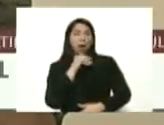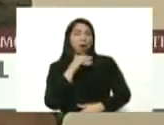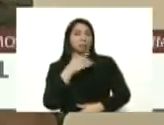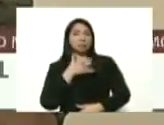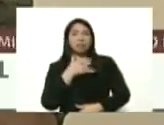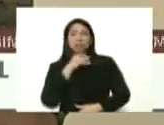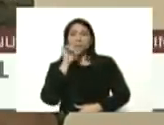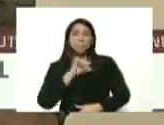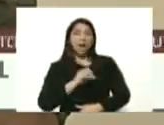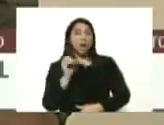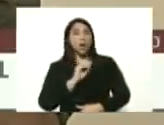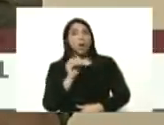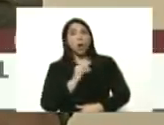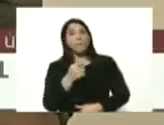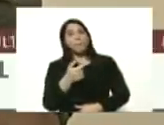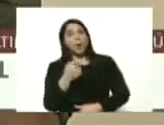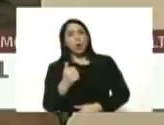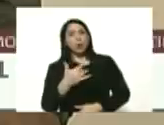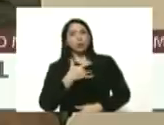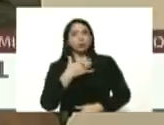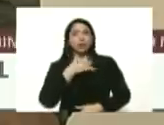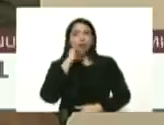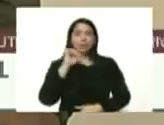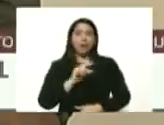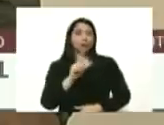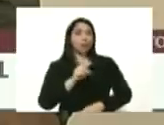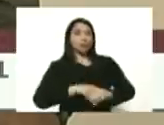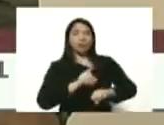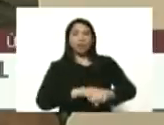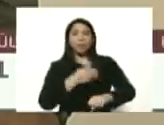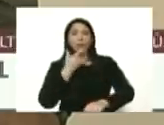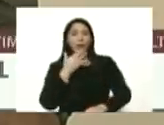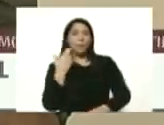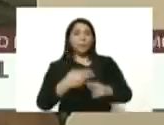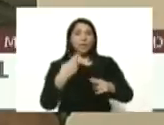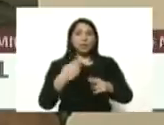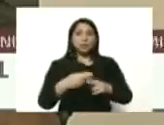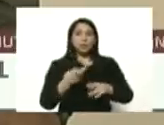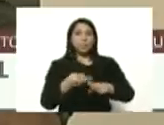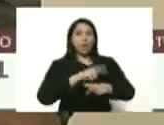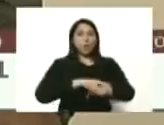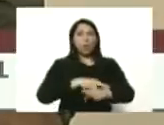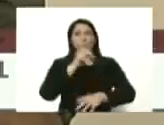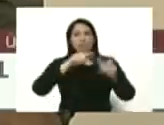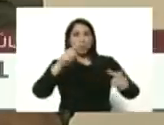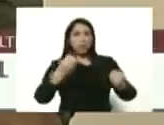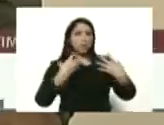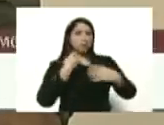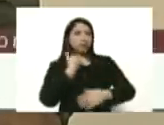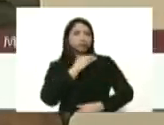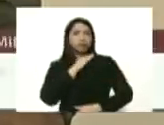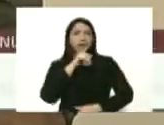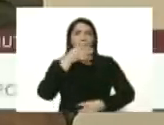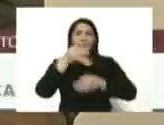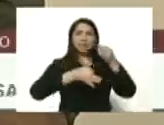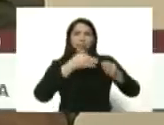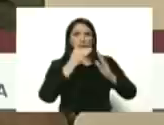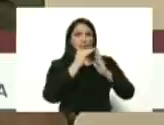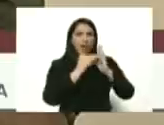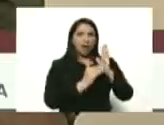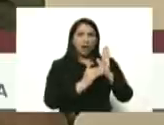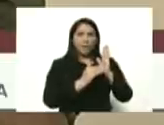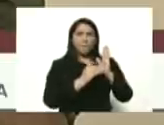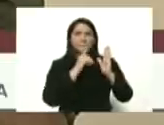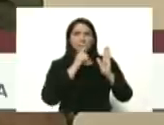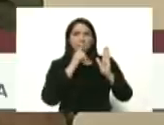no hemos dado tiempo de que los pacientes se compliquen y eso muy probablemente sea la explicación de la muy baja letalidad que ha